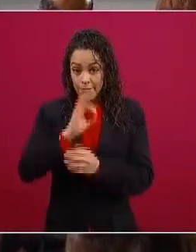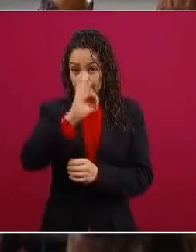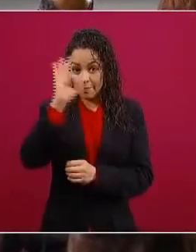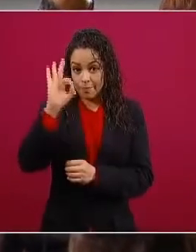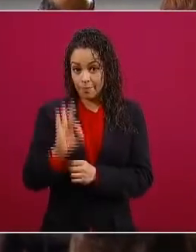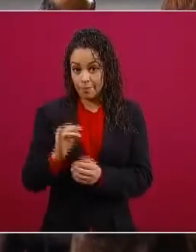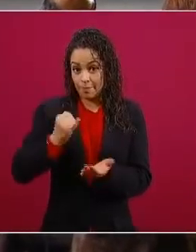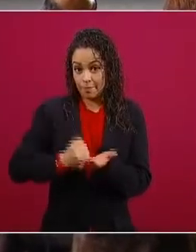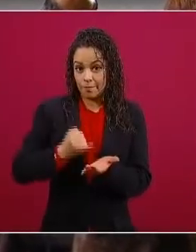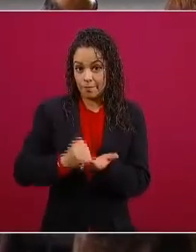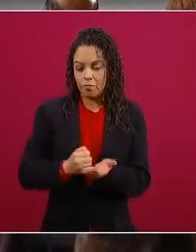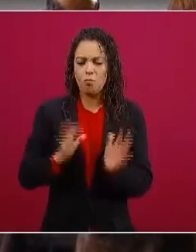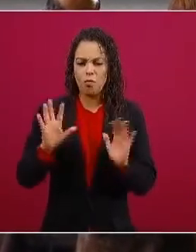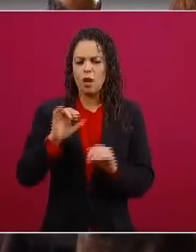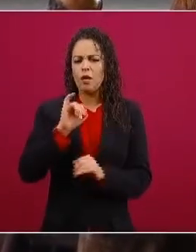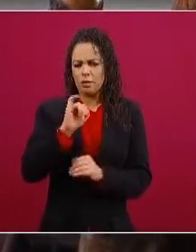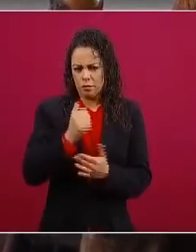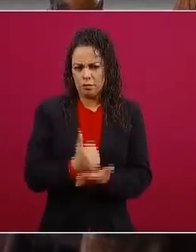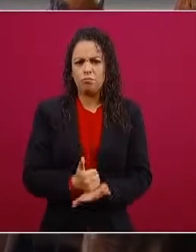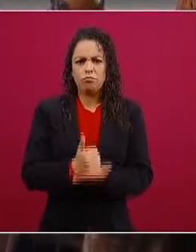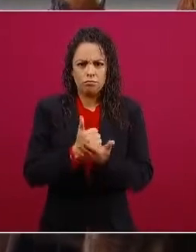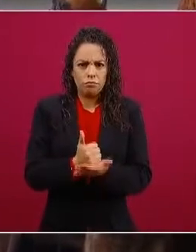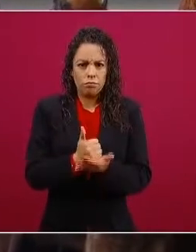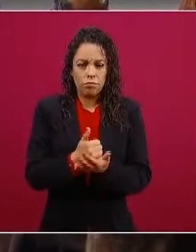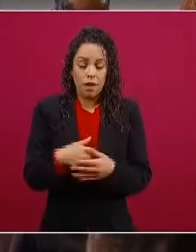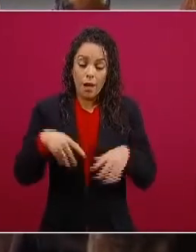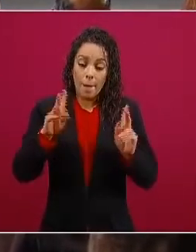opinión de mi parte,